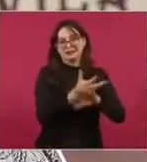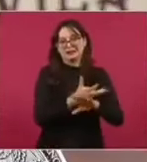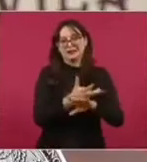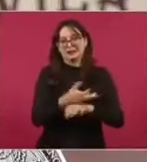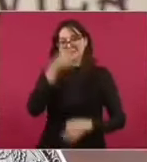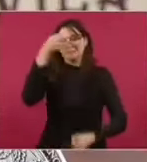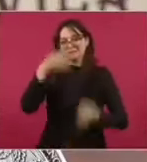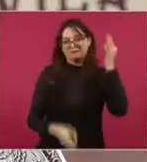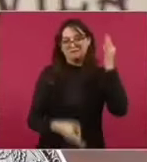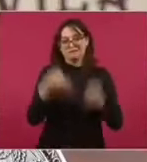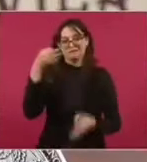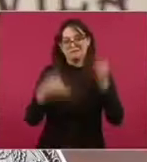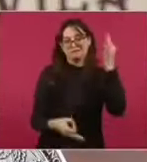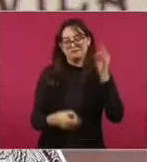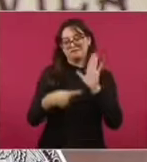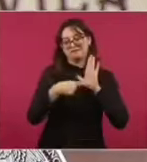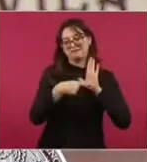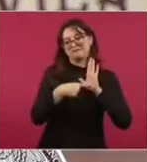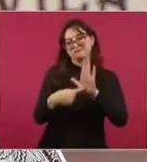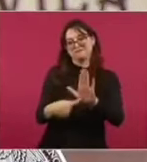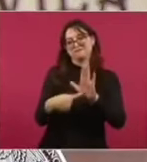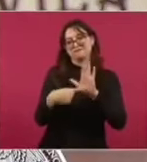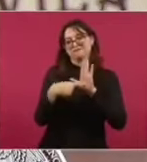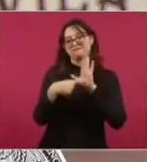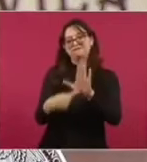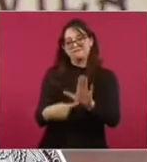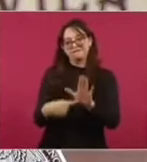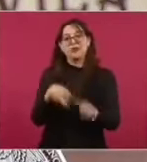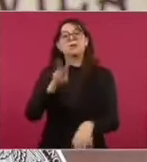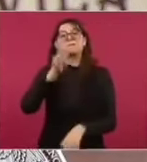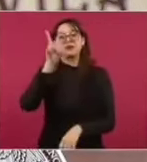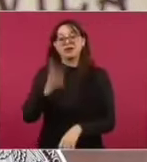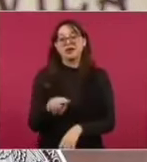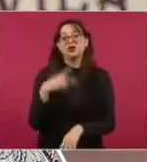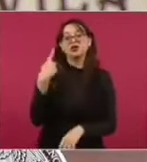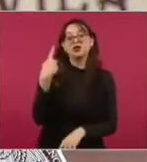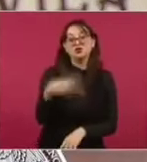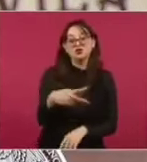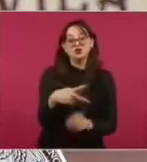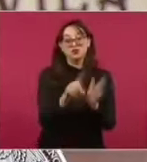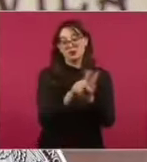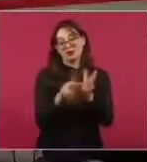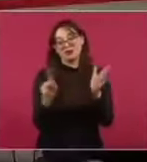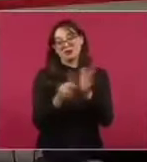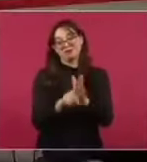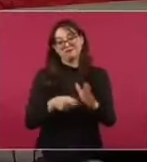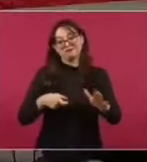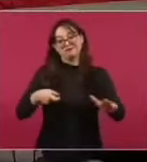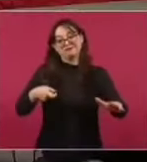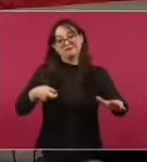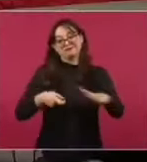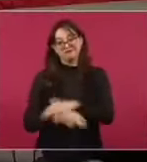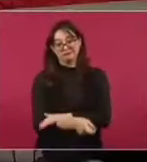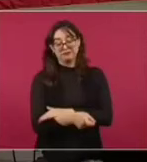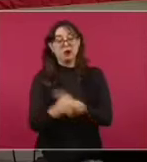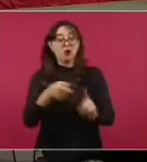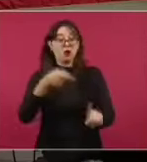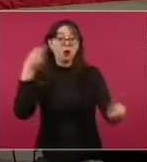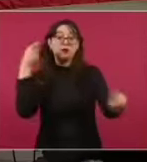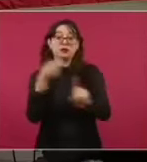en facturas que no llevaban folio y que tienen como supuesto destino el rescate al turismo.